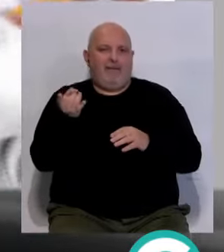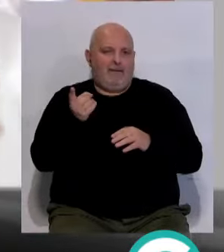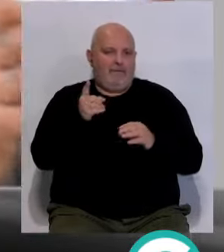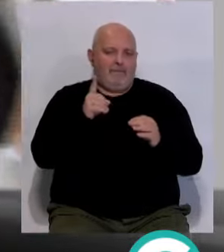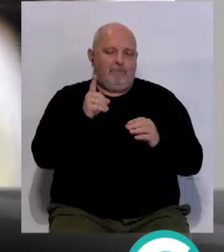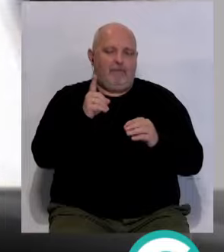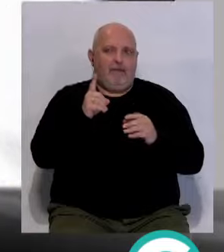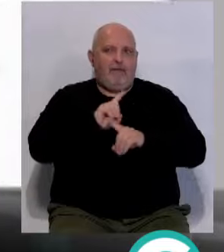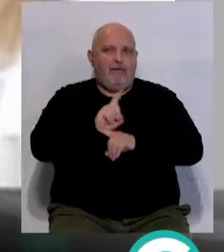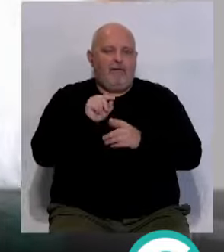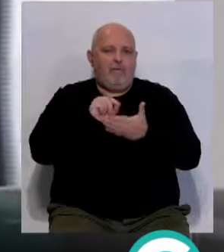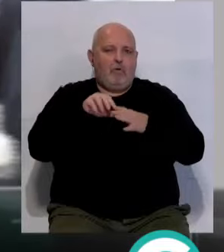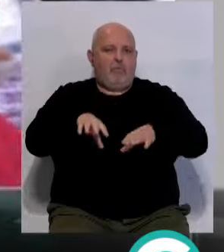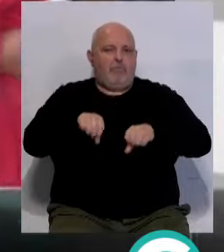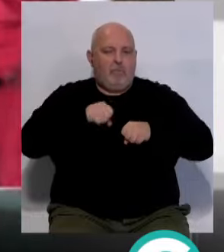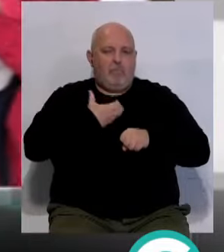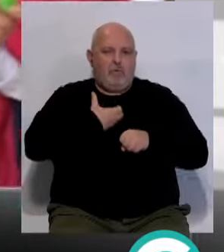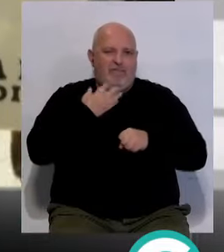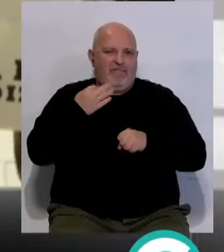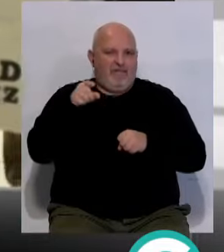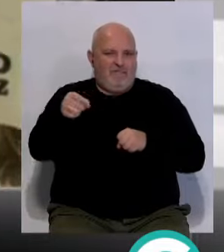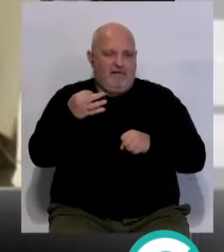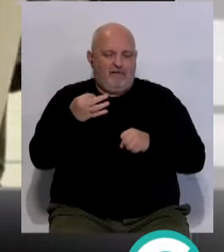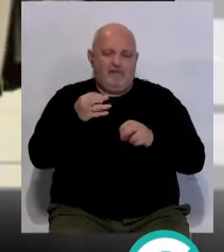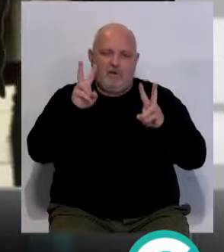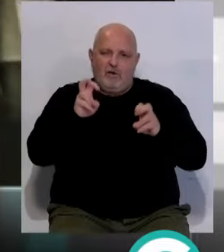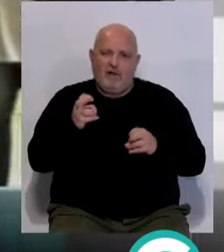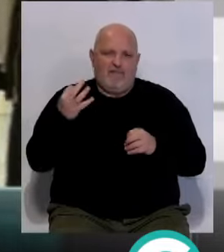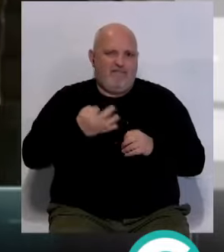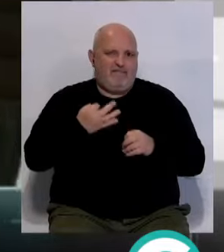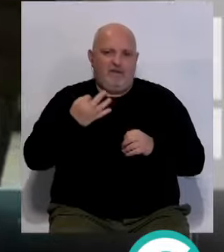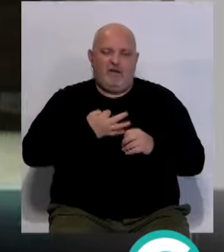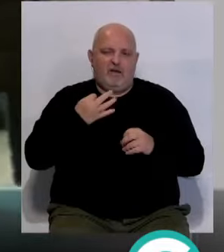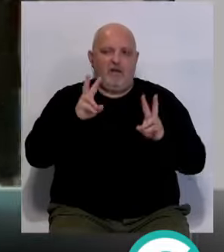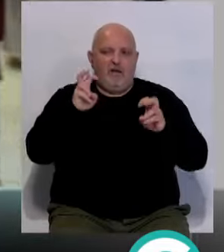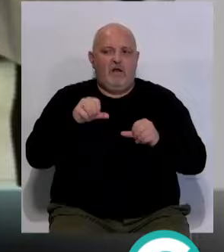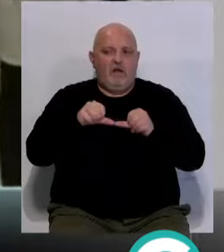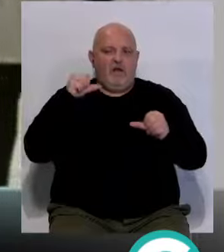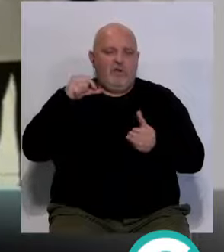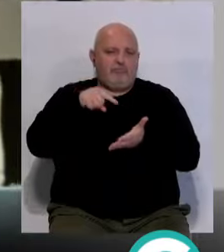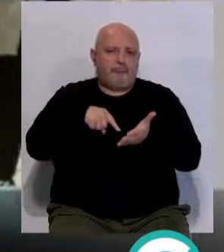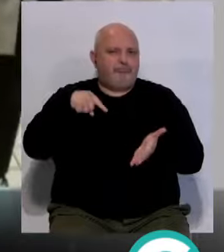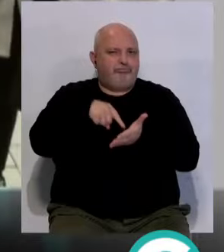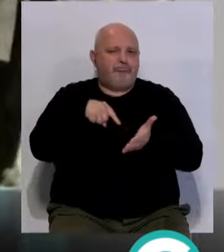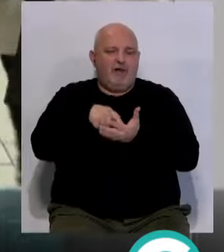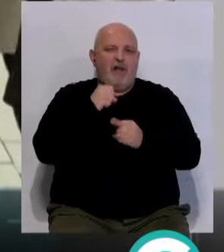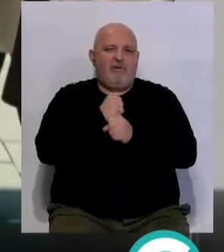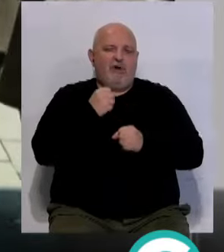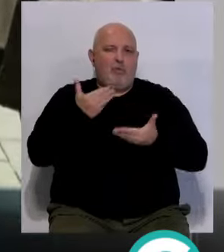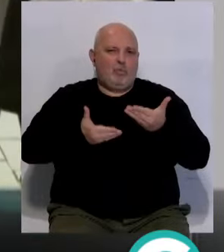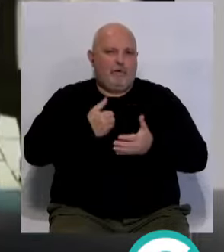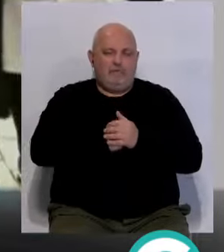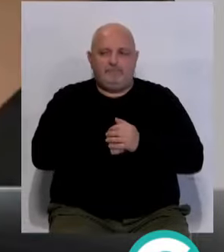inmediata municipalización del servicio de ayuda a domicilio. Este es un anhelo y una reivindicación laboral justa.